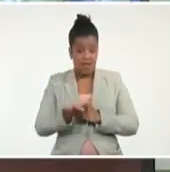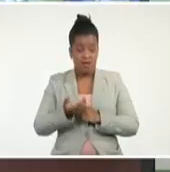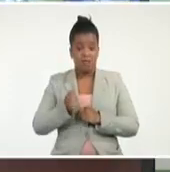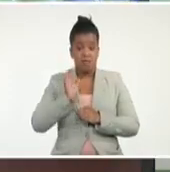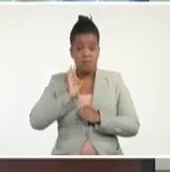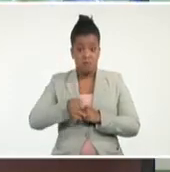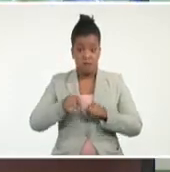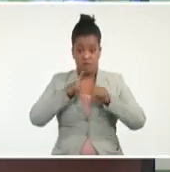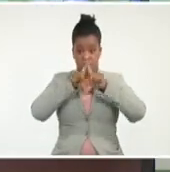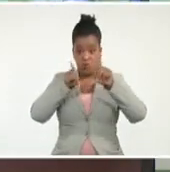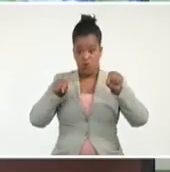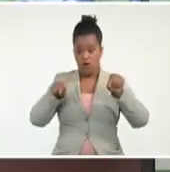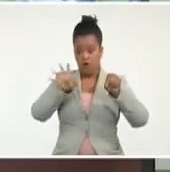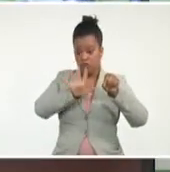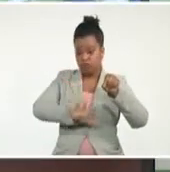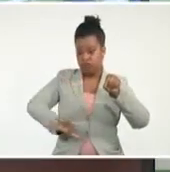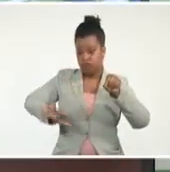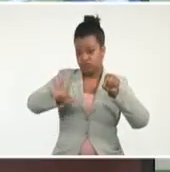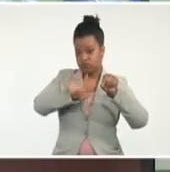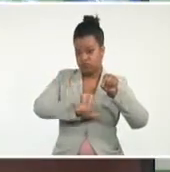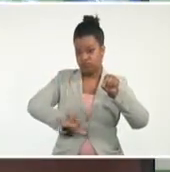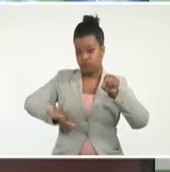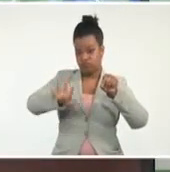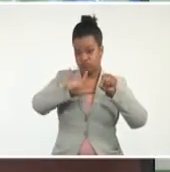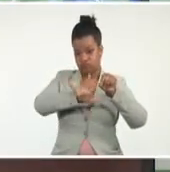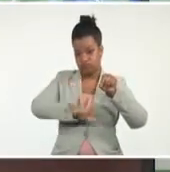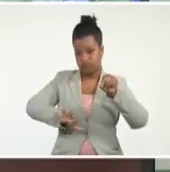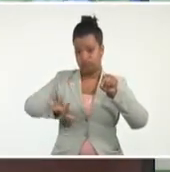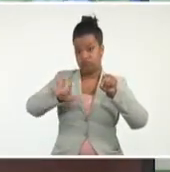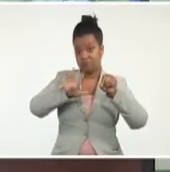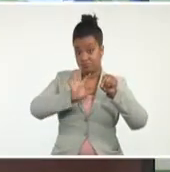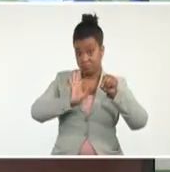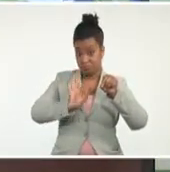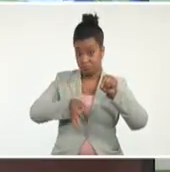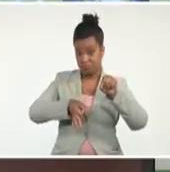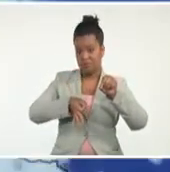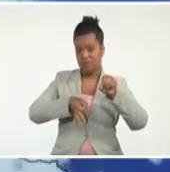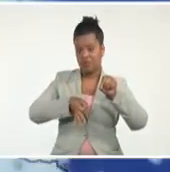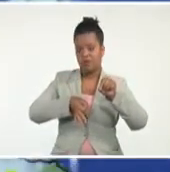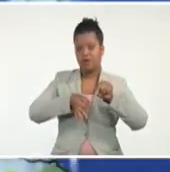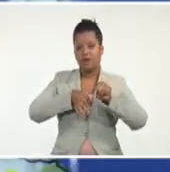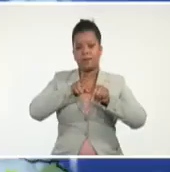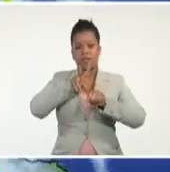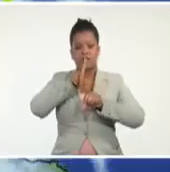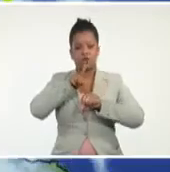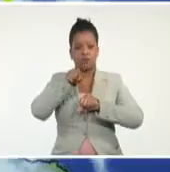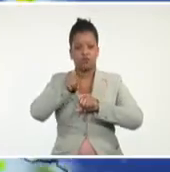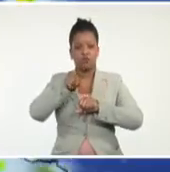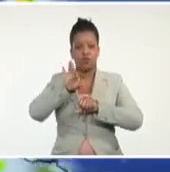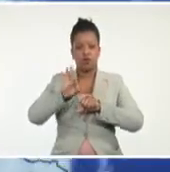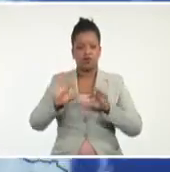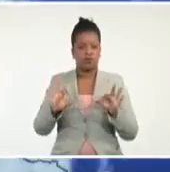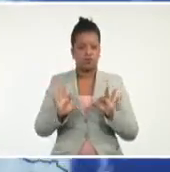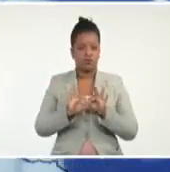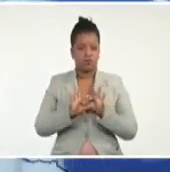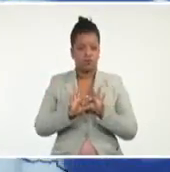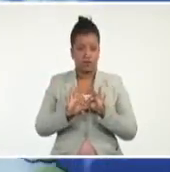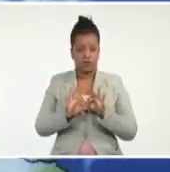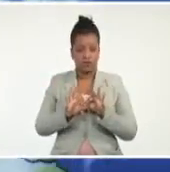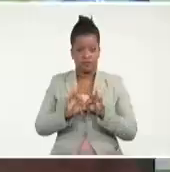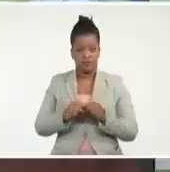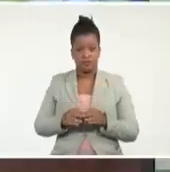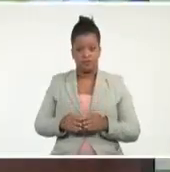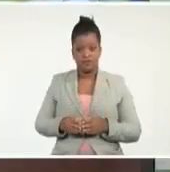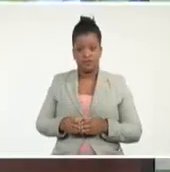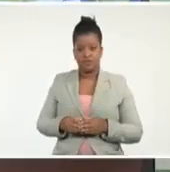de baja presión de este sistema en los 21.8 grados norte, 85.5